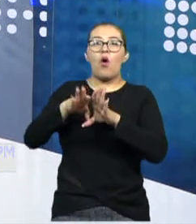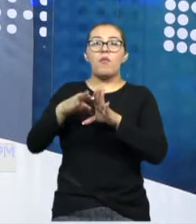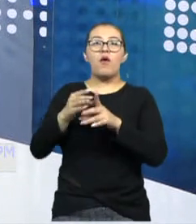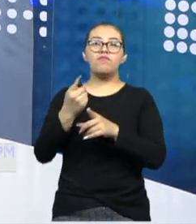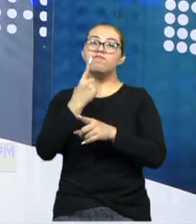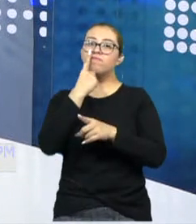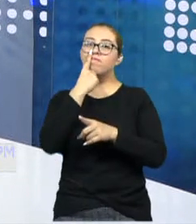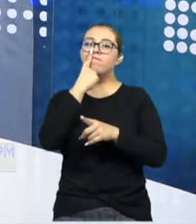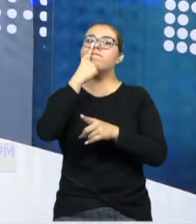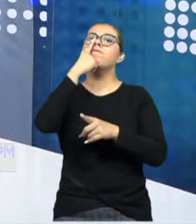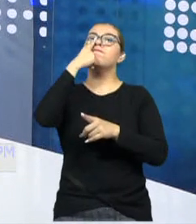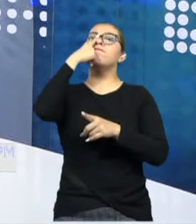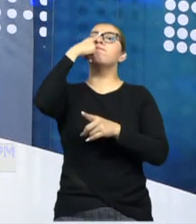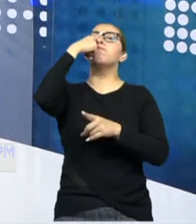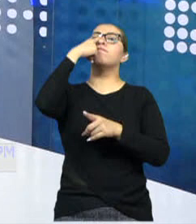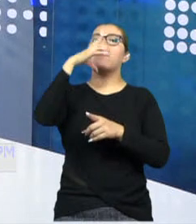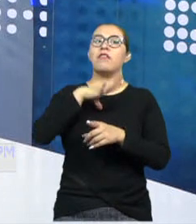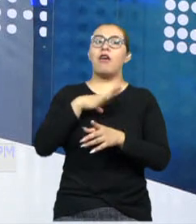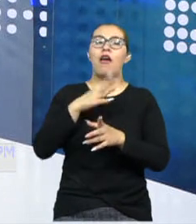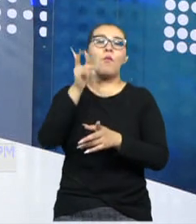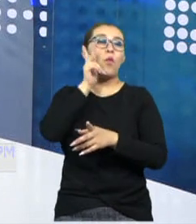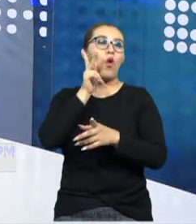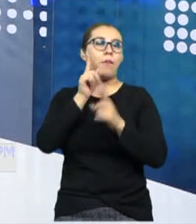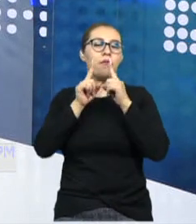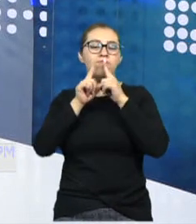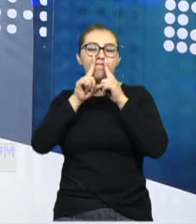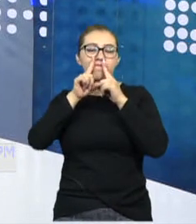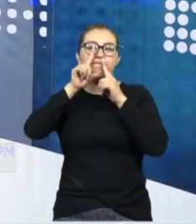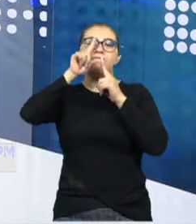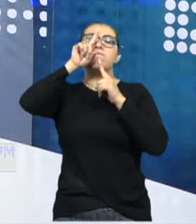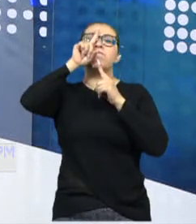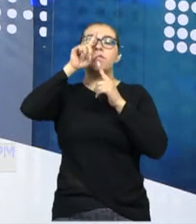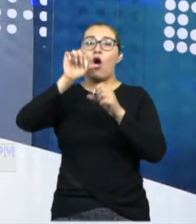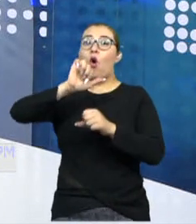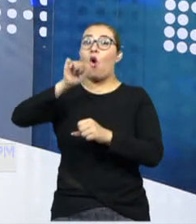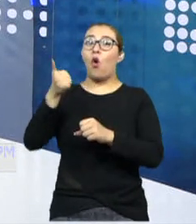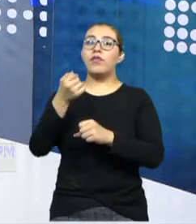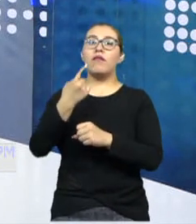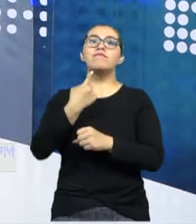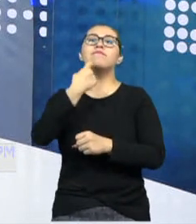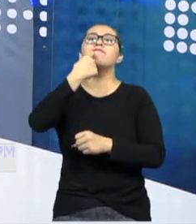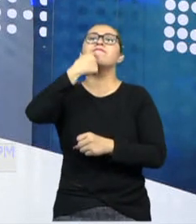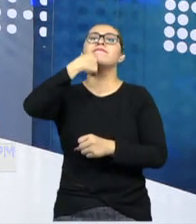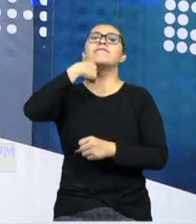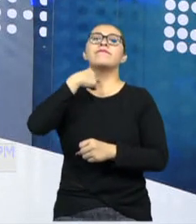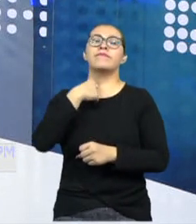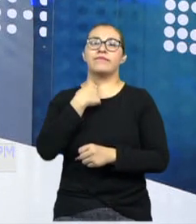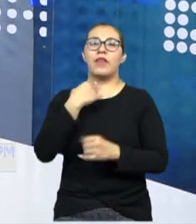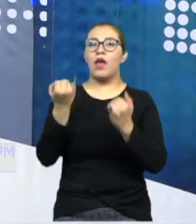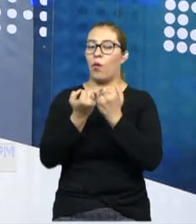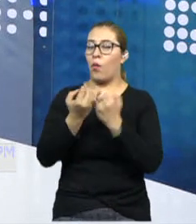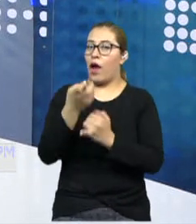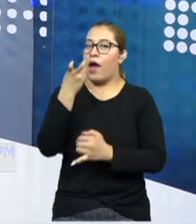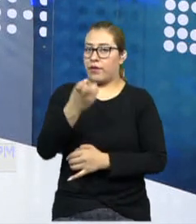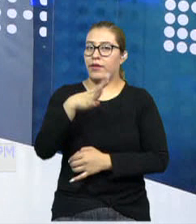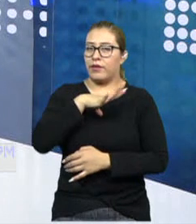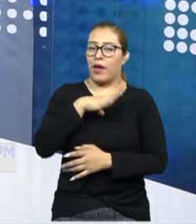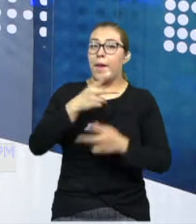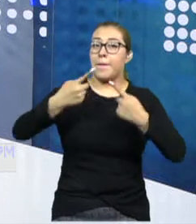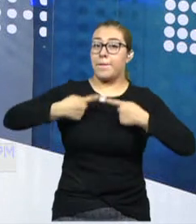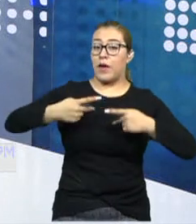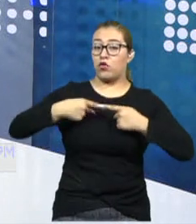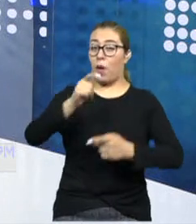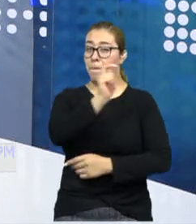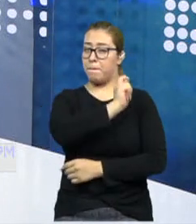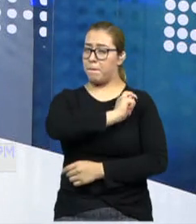introduce por la nariz, hay una muestra que es por la nariz y otra que es directo a la garganta. Esto lo hacen personas que